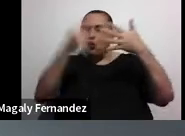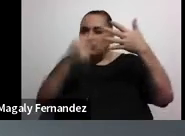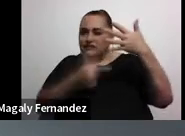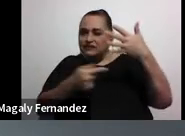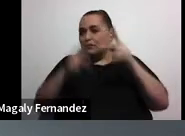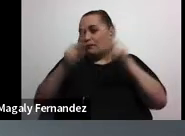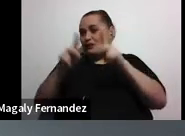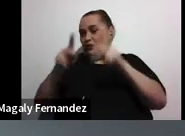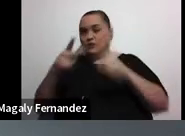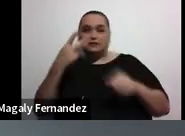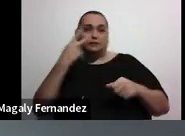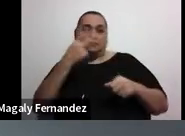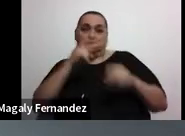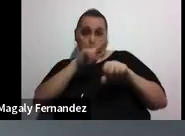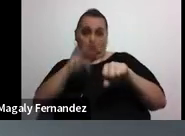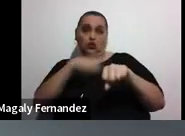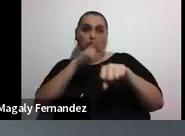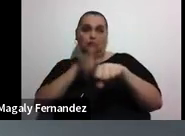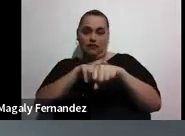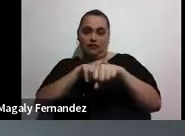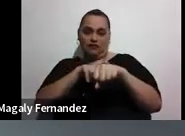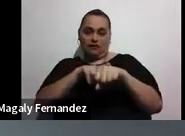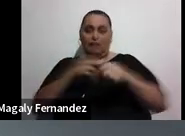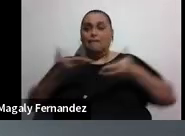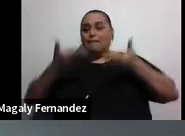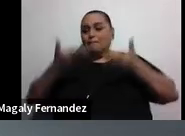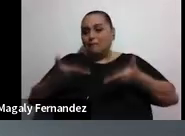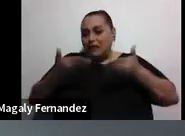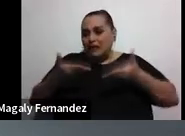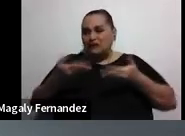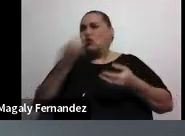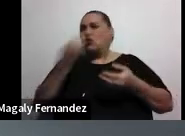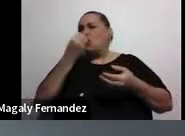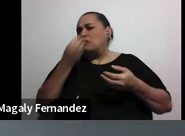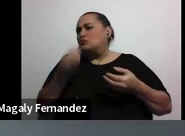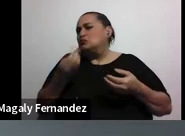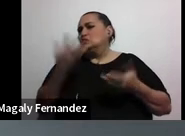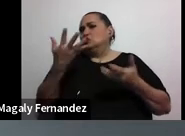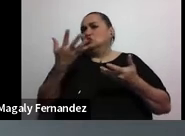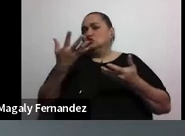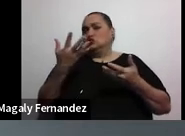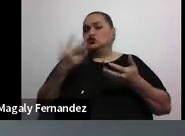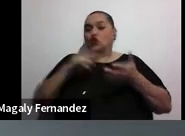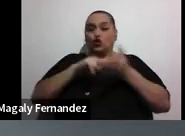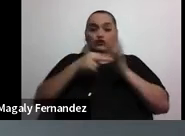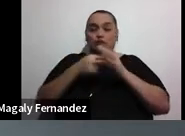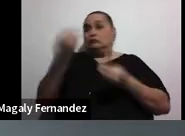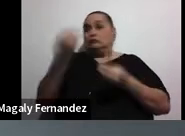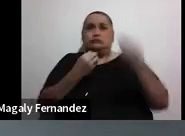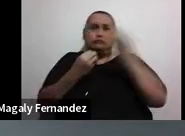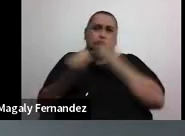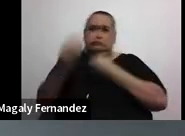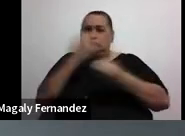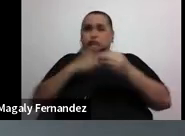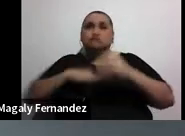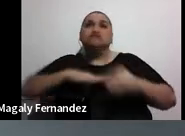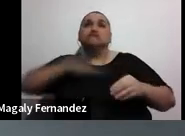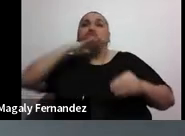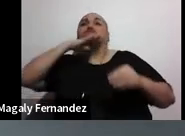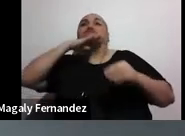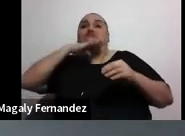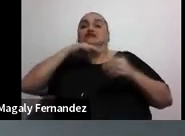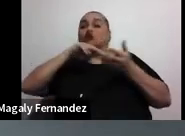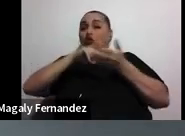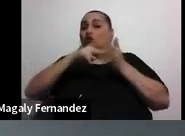lo ve como normal. Sobre peso, comer mucho o tal vez el concepto de atracones. El concepto de atracones es